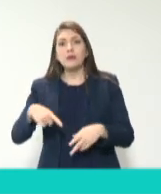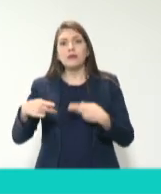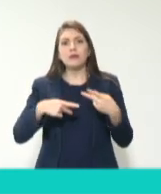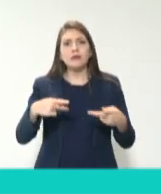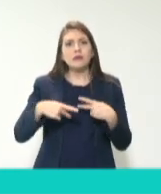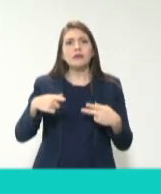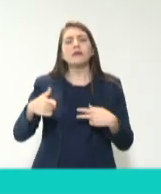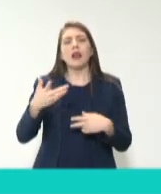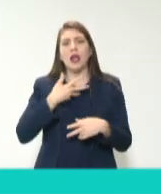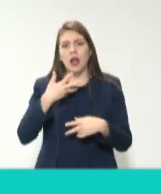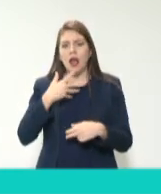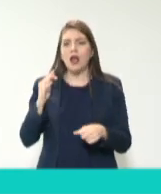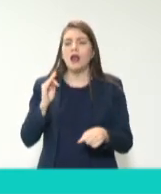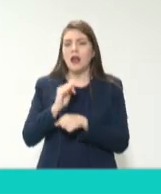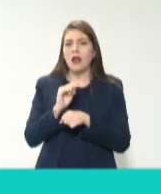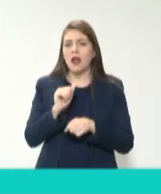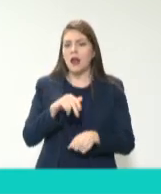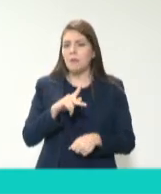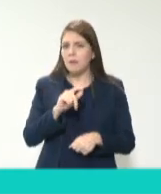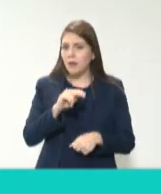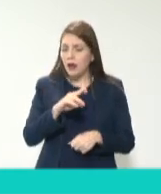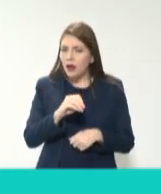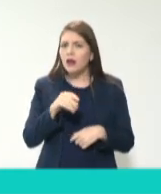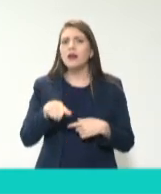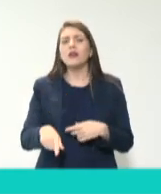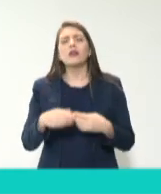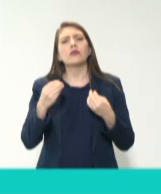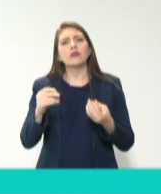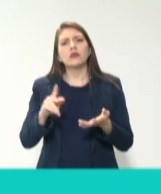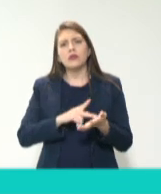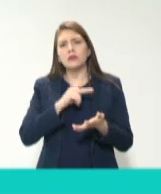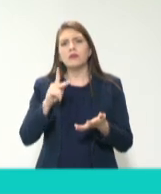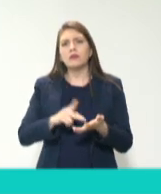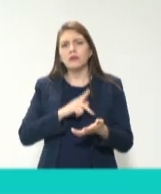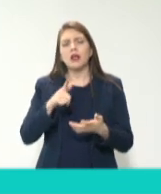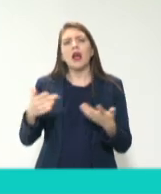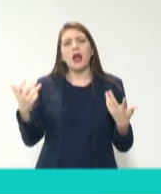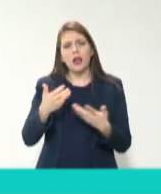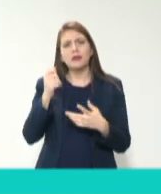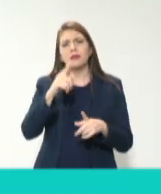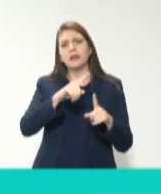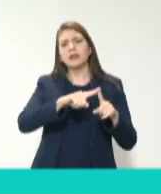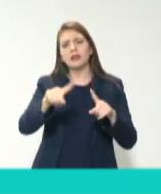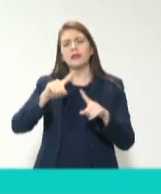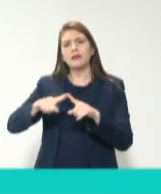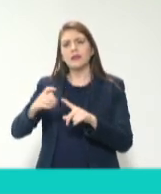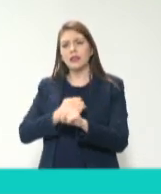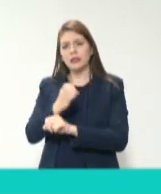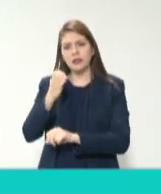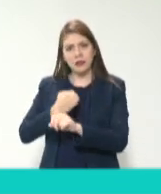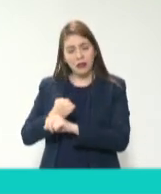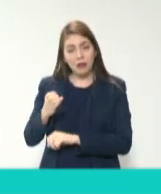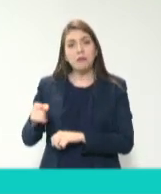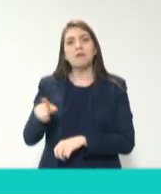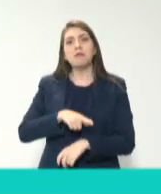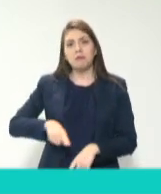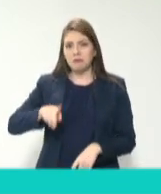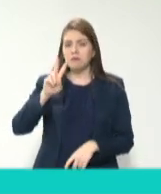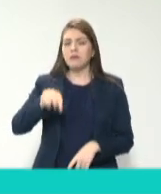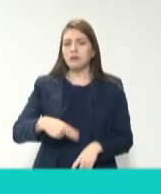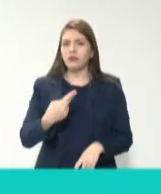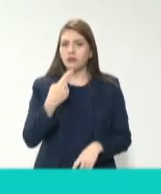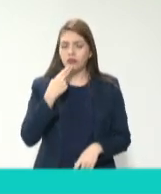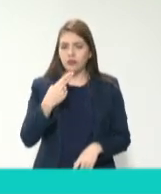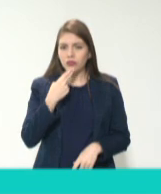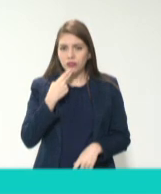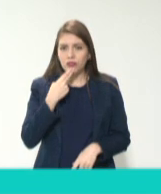interés jurídico y lo hemos hecho valer en varias ocasiones en varios estados de la República y ha sido un buen instrumento. Y les decía que